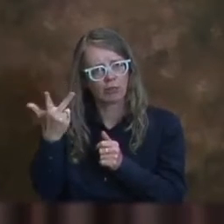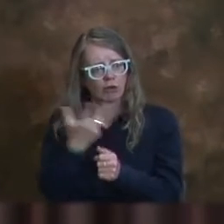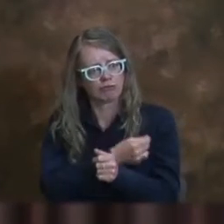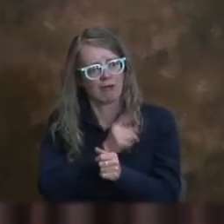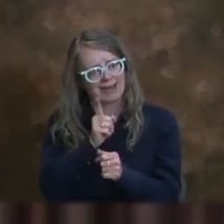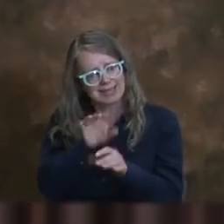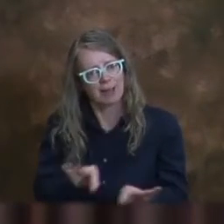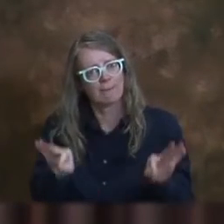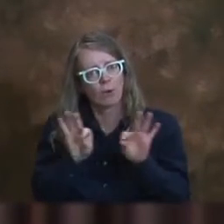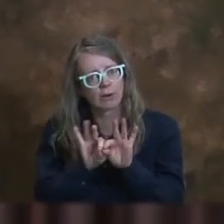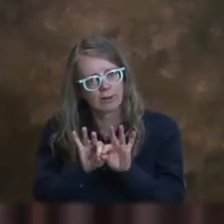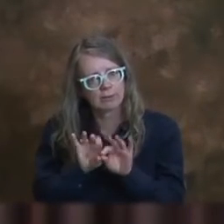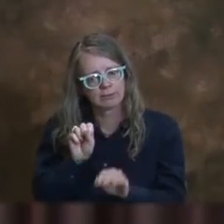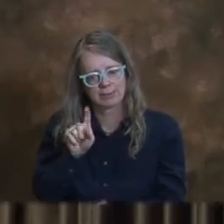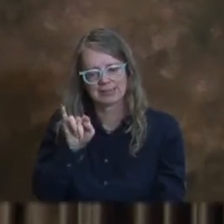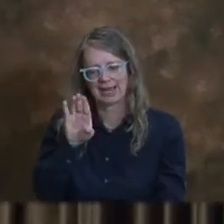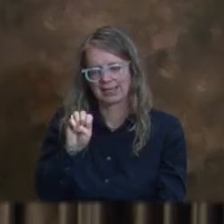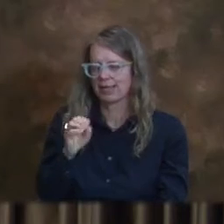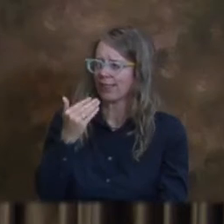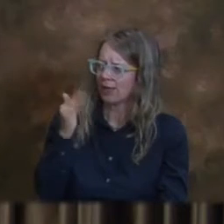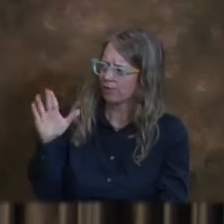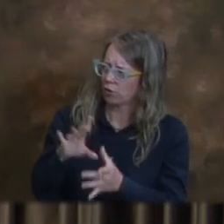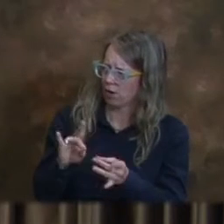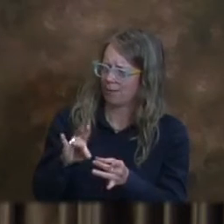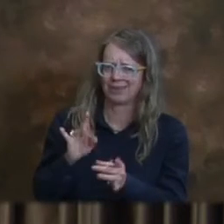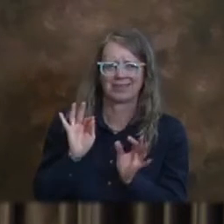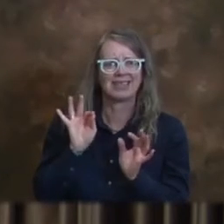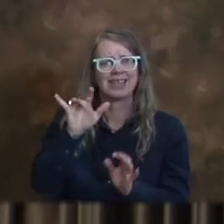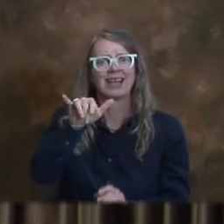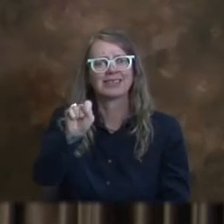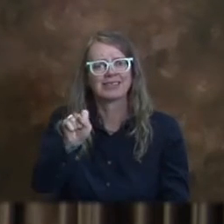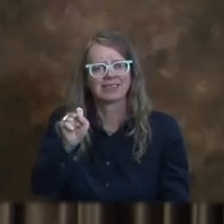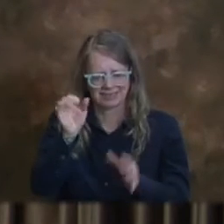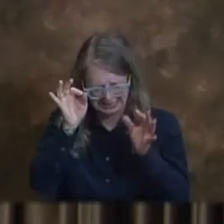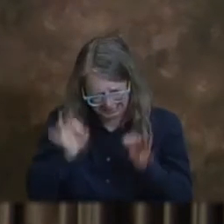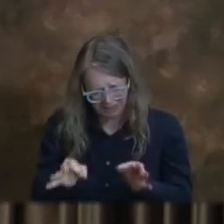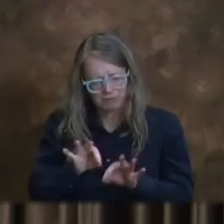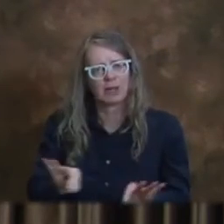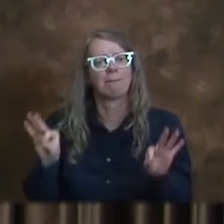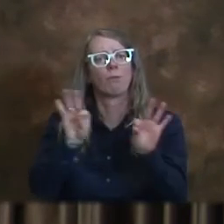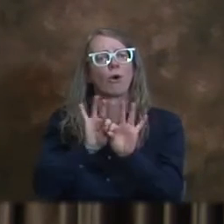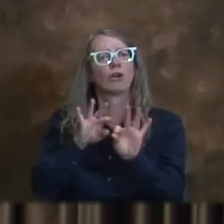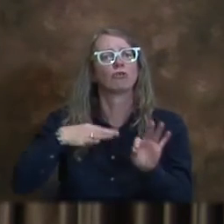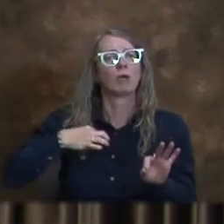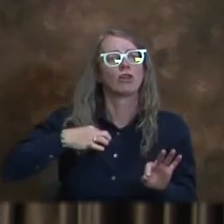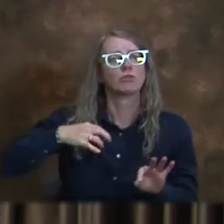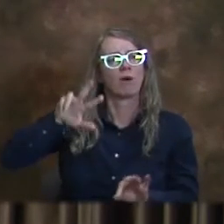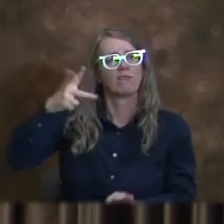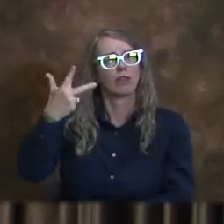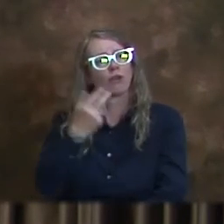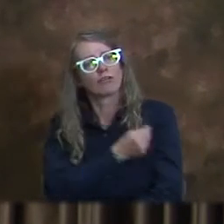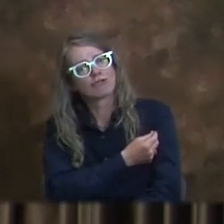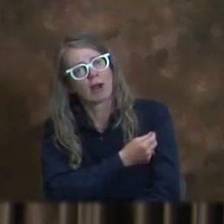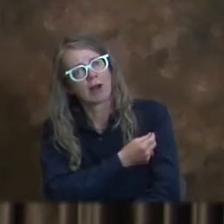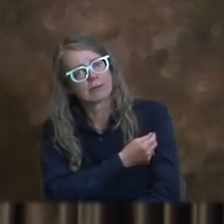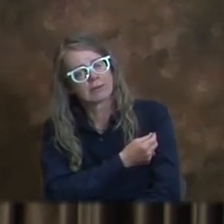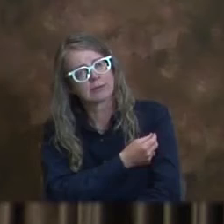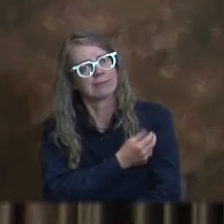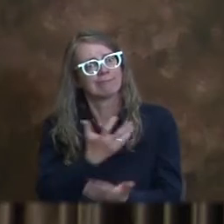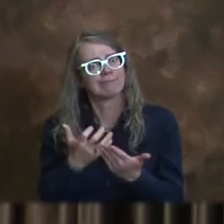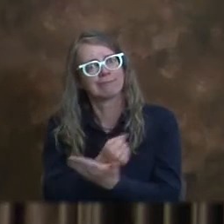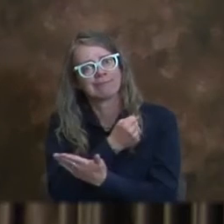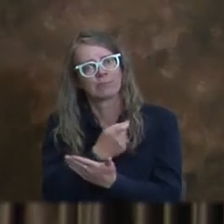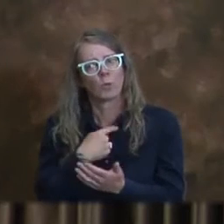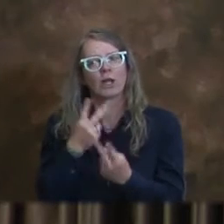vacuna. Gracias por ese mensaje. Sí, por supuesto, es muy importante que si ya son elegibles para esa vacuna de refuerzo,